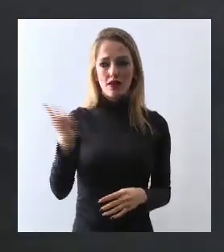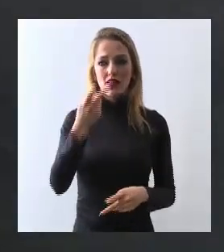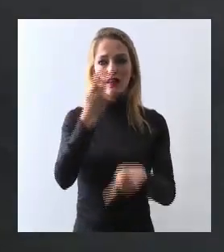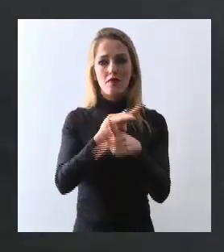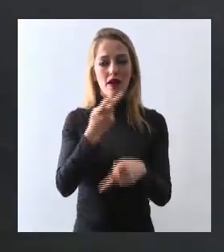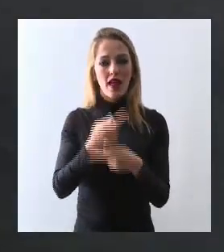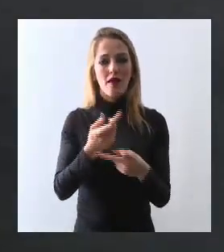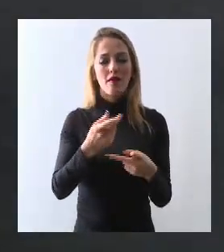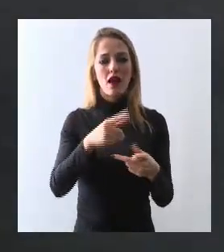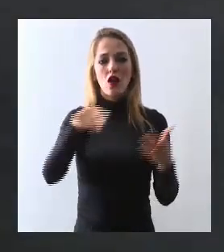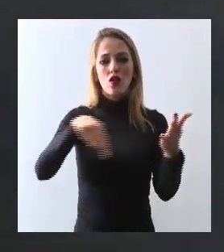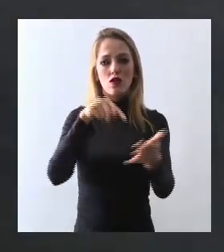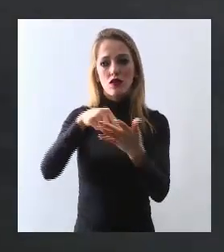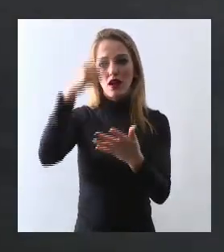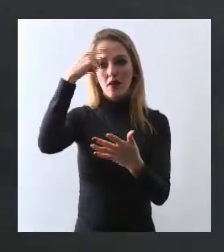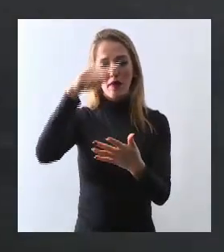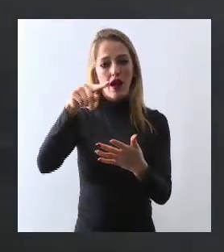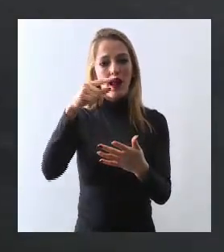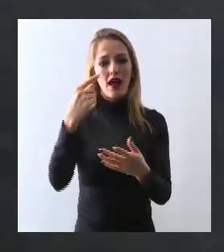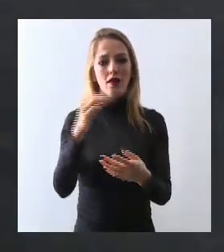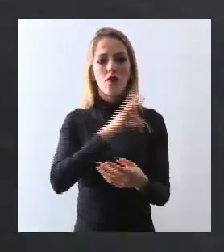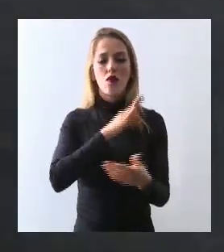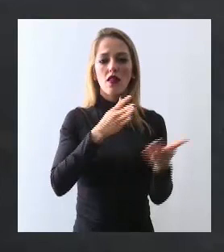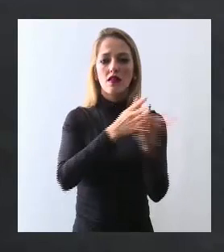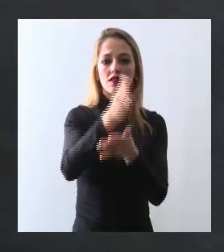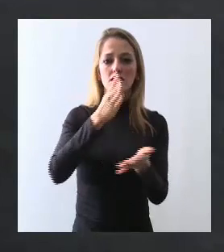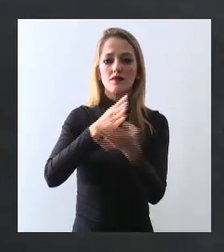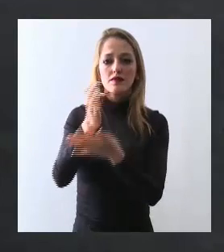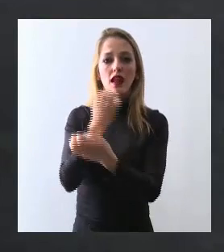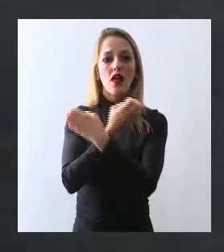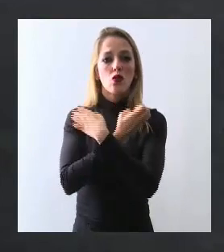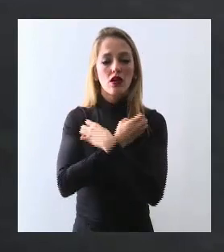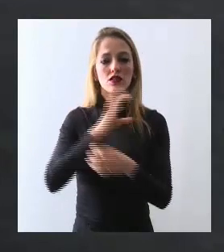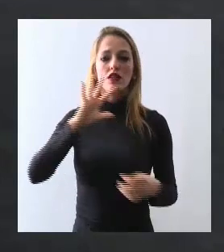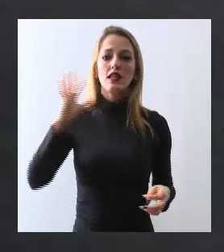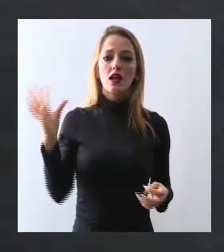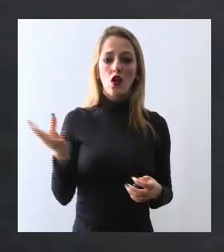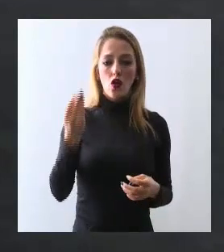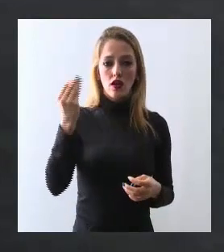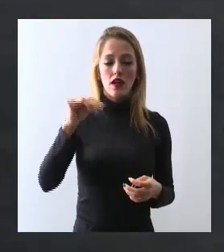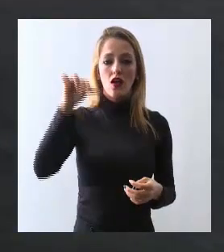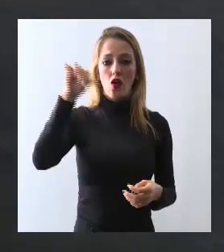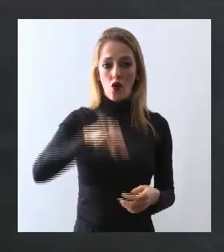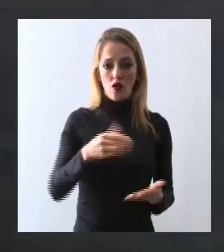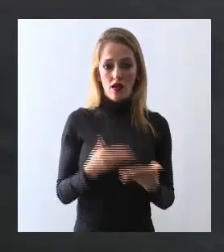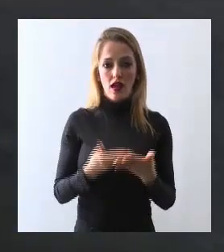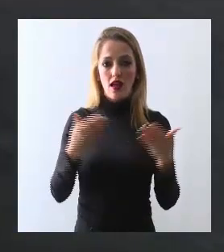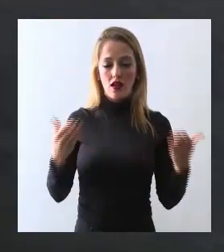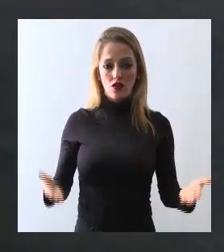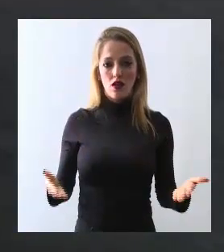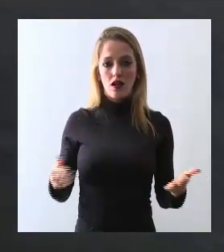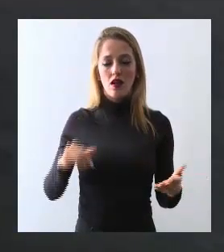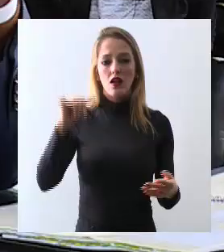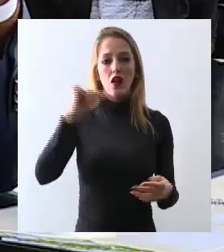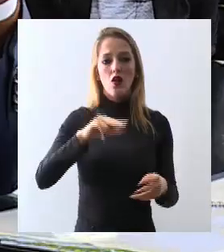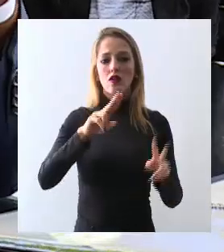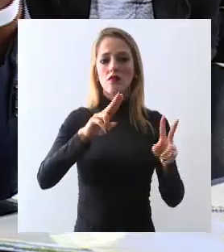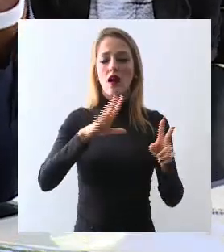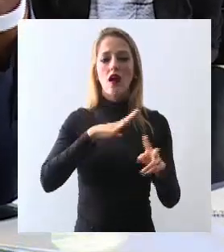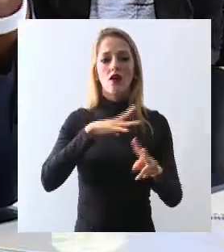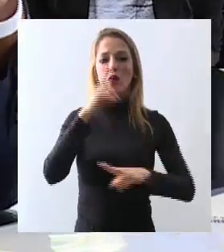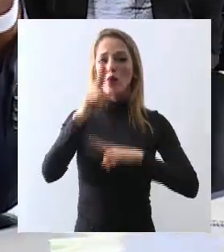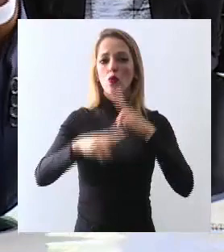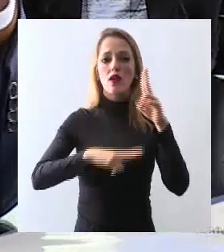donde ellos tengan acceso a la educación, formación y tecnología. Entonces, hoy todos nuestros niños es universal en Jalisco,